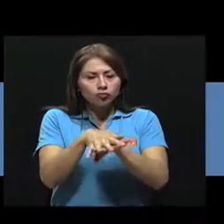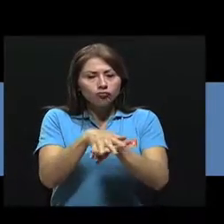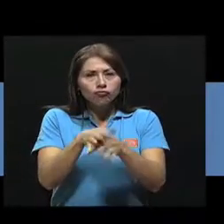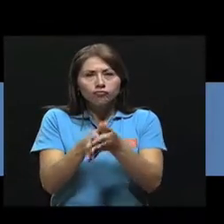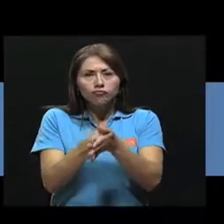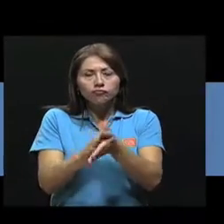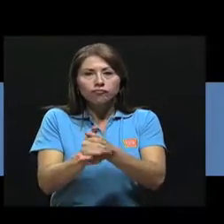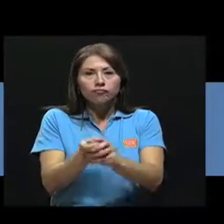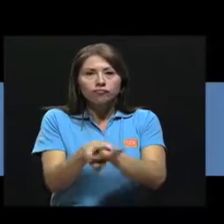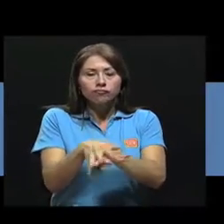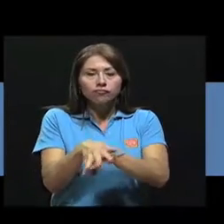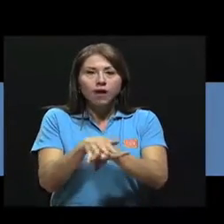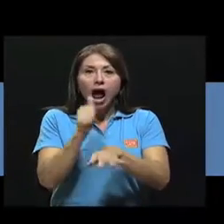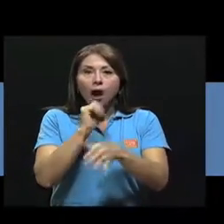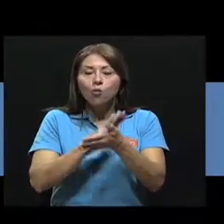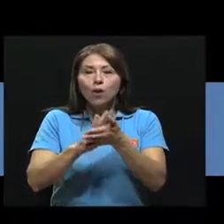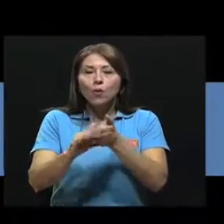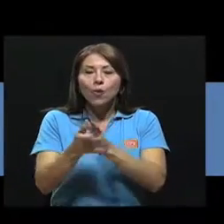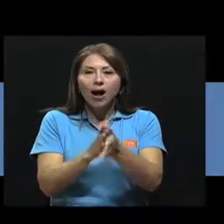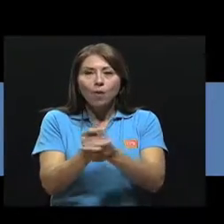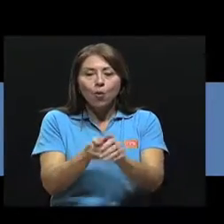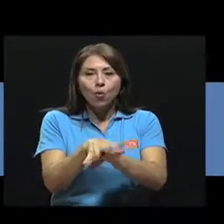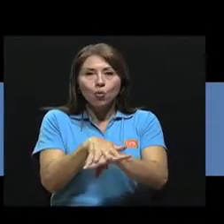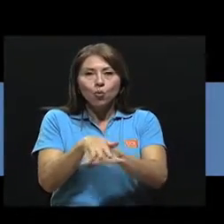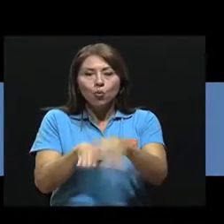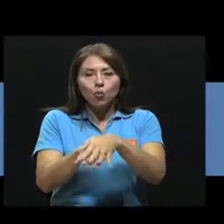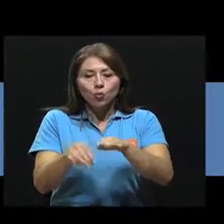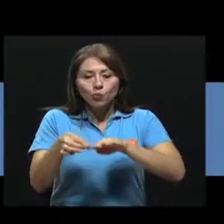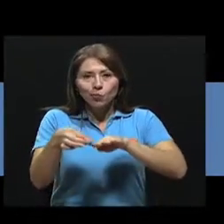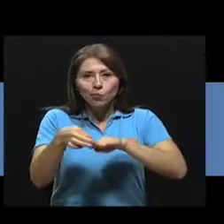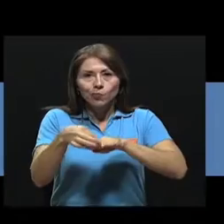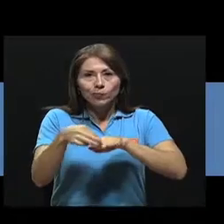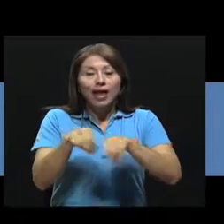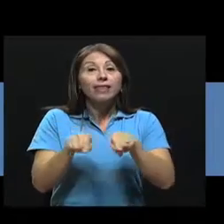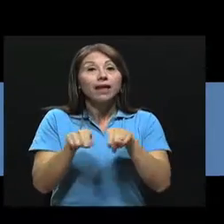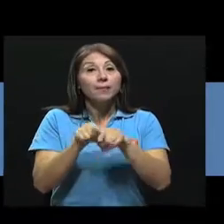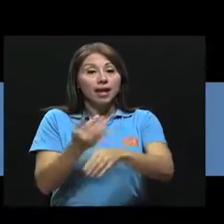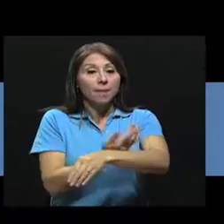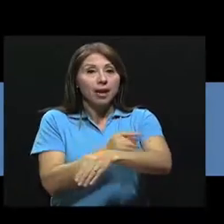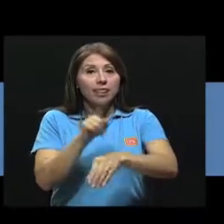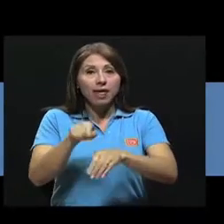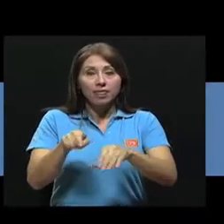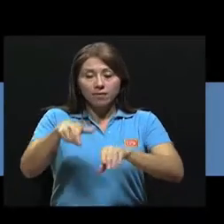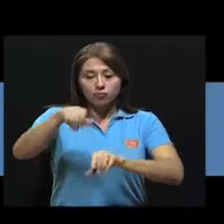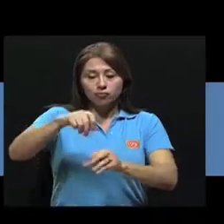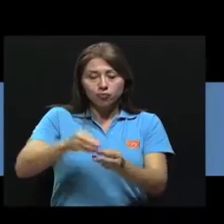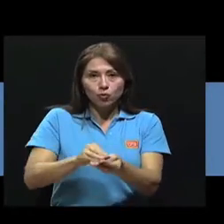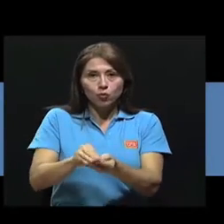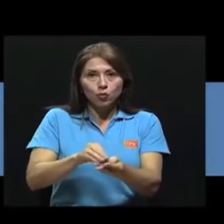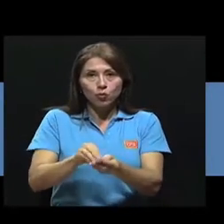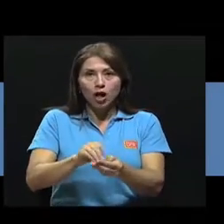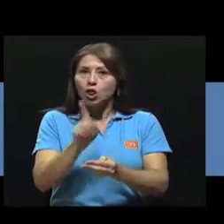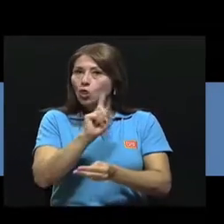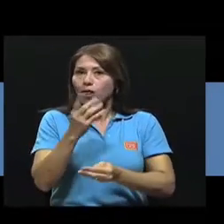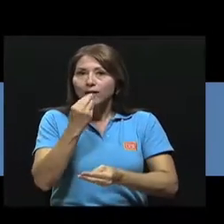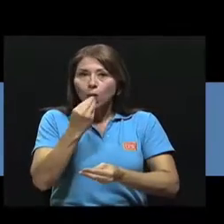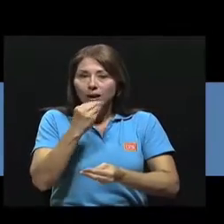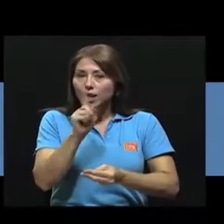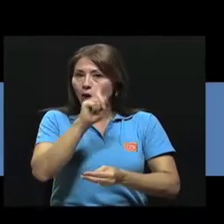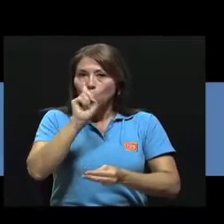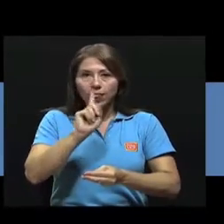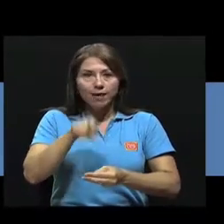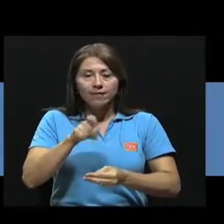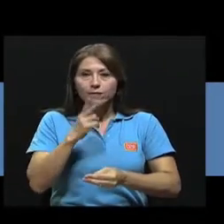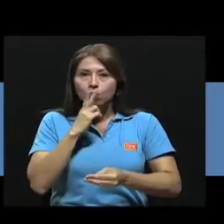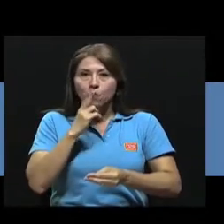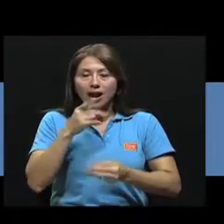Lavar la planta o la parte de la planta que va a utilizar. Y no comer ni fumar durante la preparación. Prepare el tratamiento cada